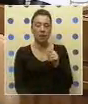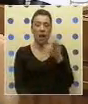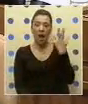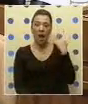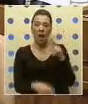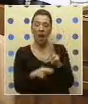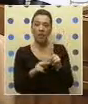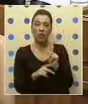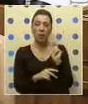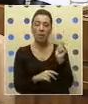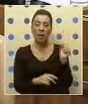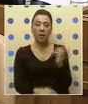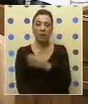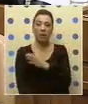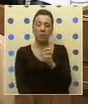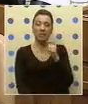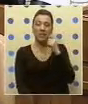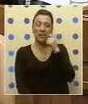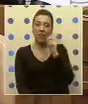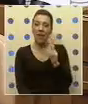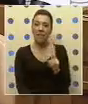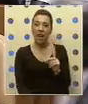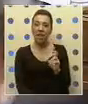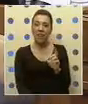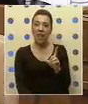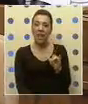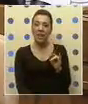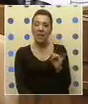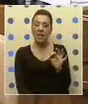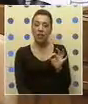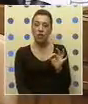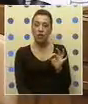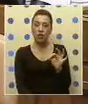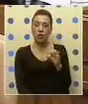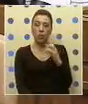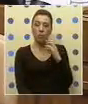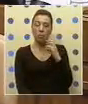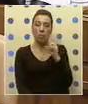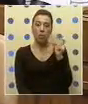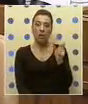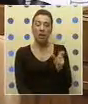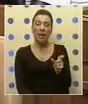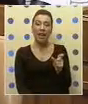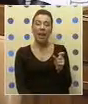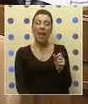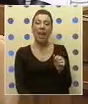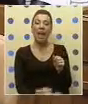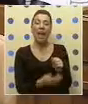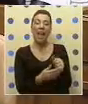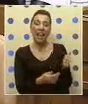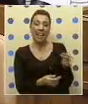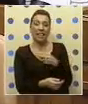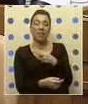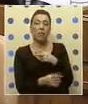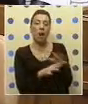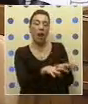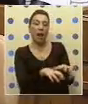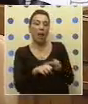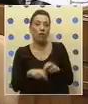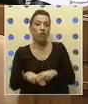Antiguamente el no pago de las cotizaciones constituía un delito porque el empleador se apropiaba de los fondos de los trabajadores.